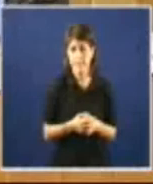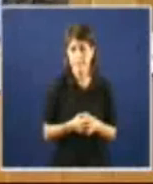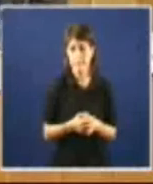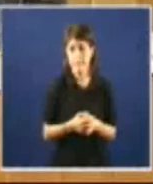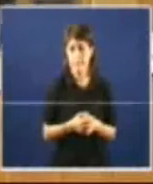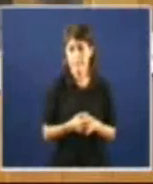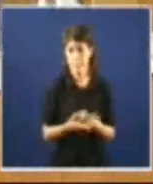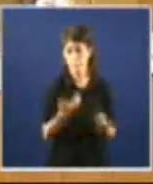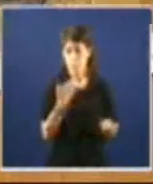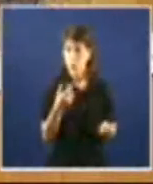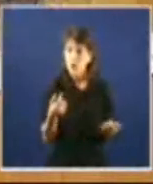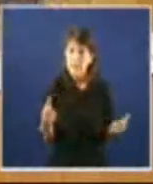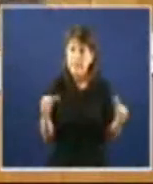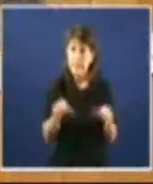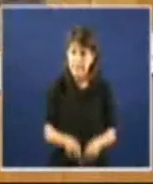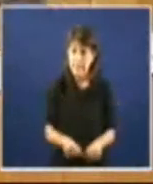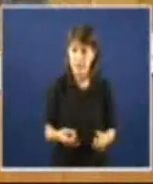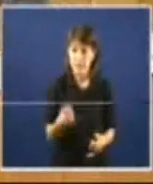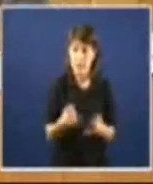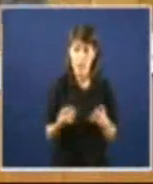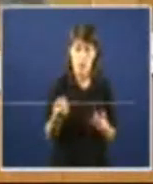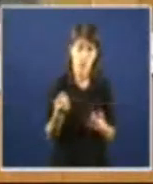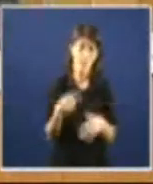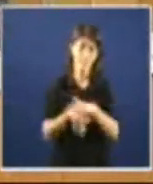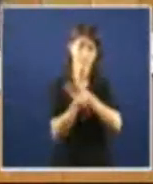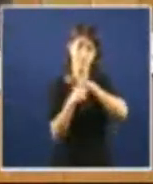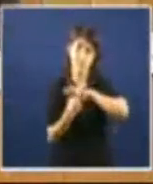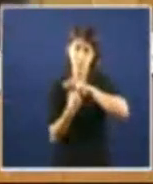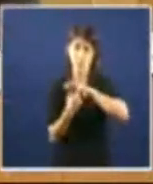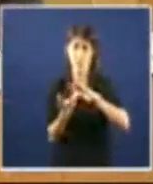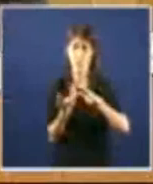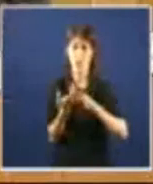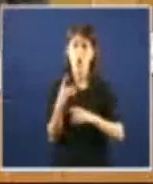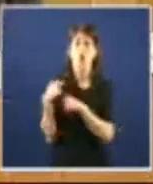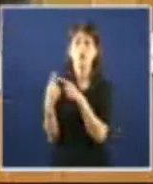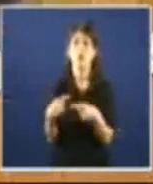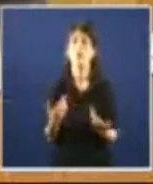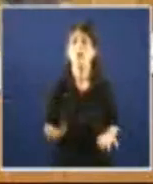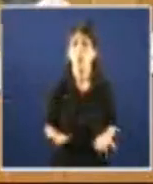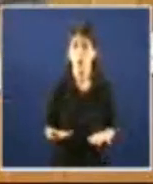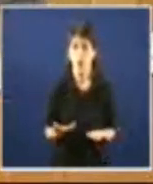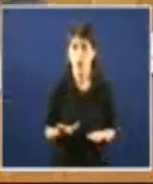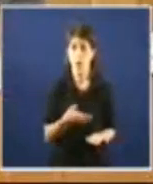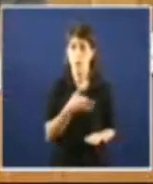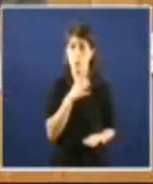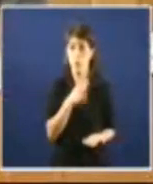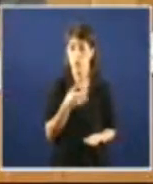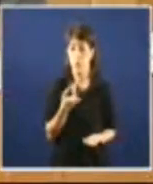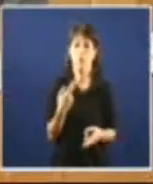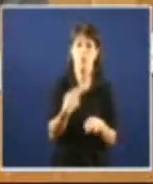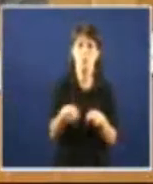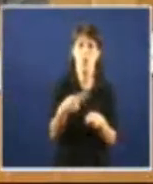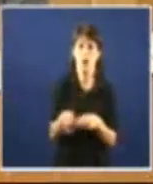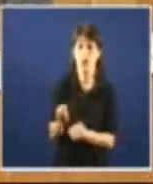A crise que deu nascimento a actual recesión foi causada como é ben sabido por o proceso de financiarización propiciado polas políticas